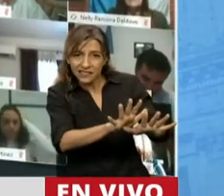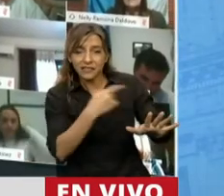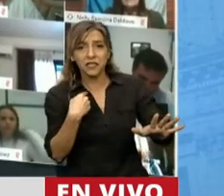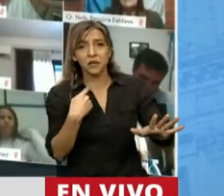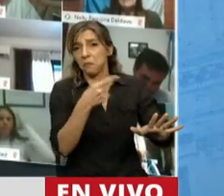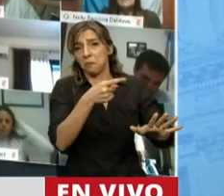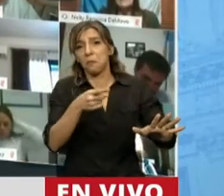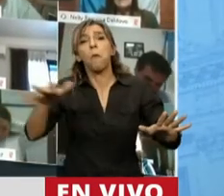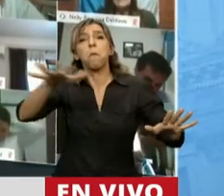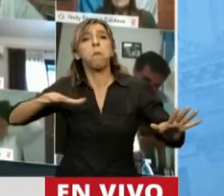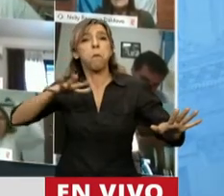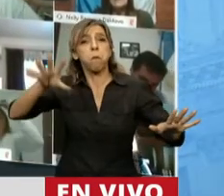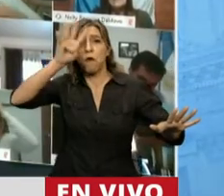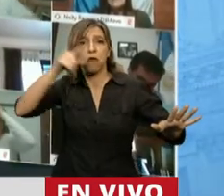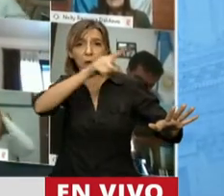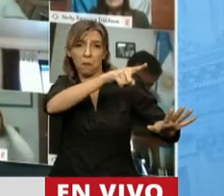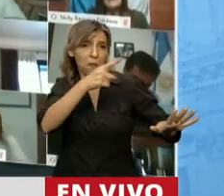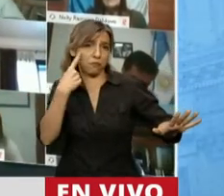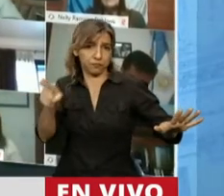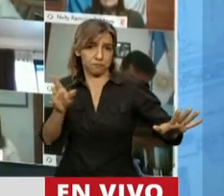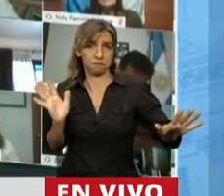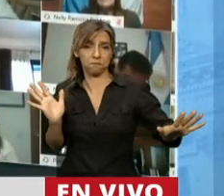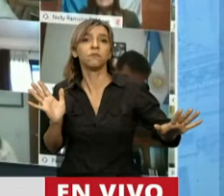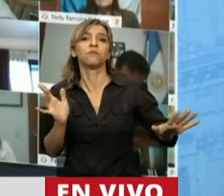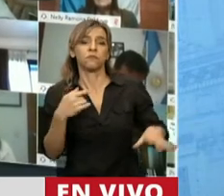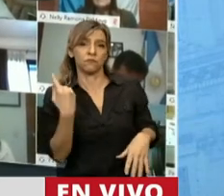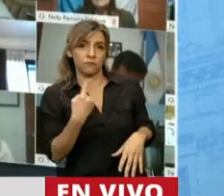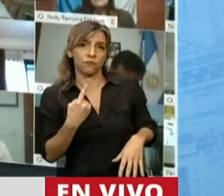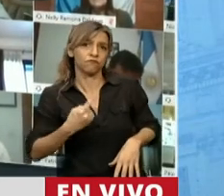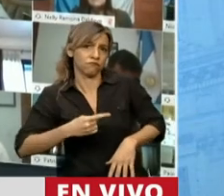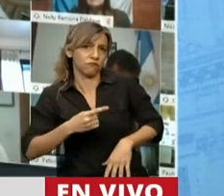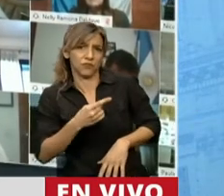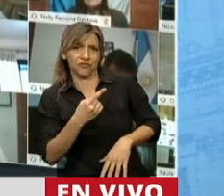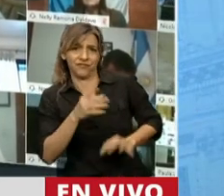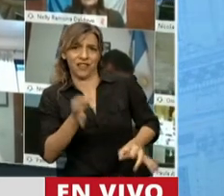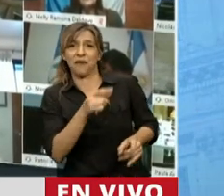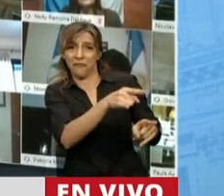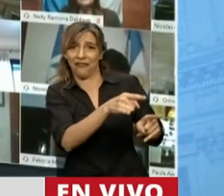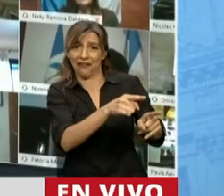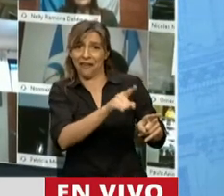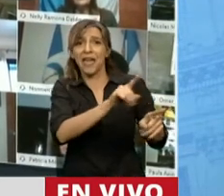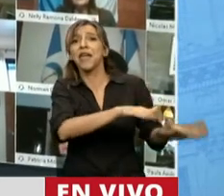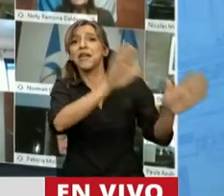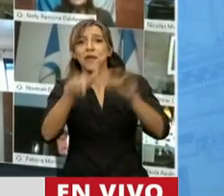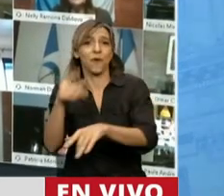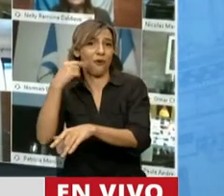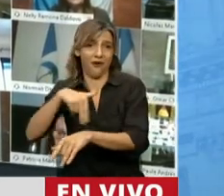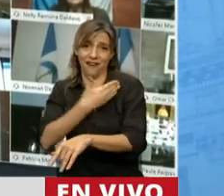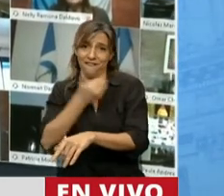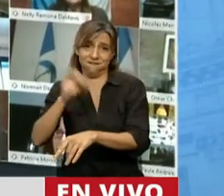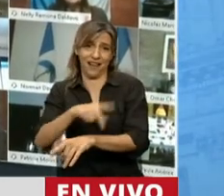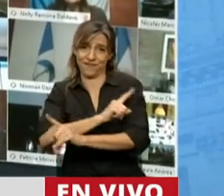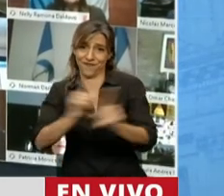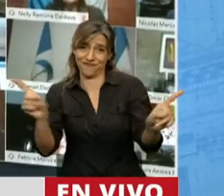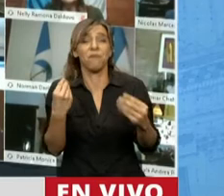diputado no conoce. No caben dudas que el señor diputado Cornejo no es Gildo Infrán. En primer lugar, porque el gobernador